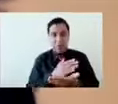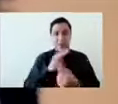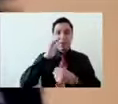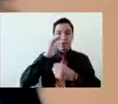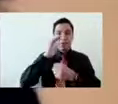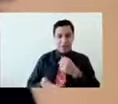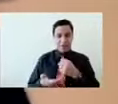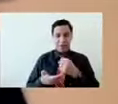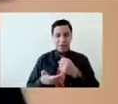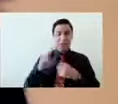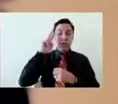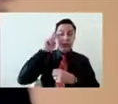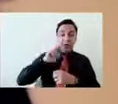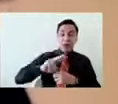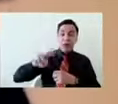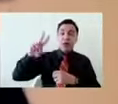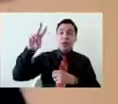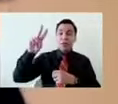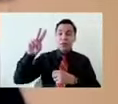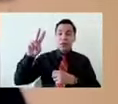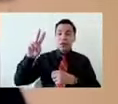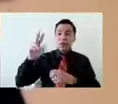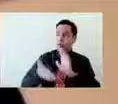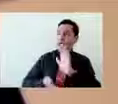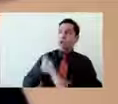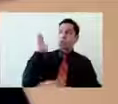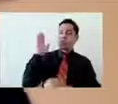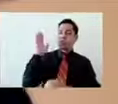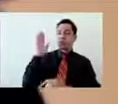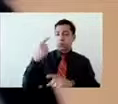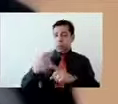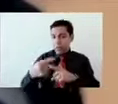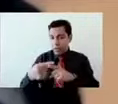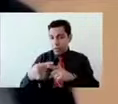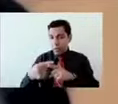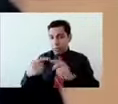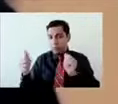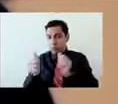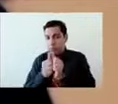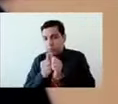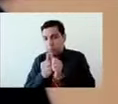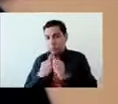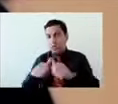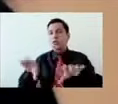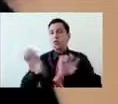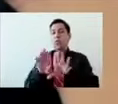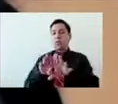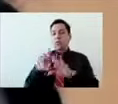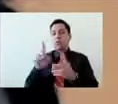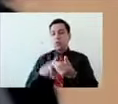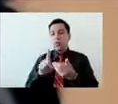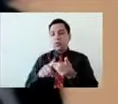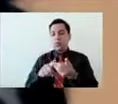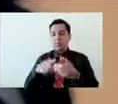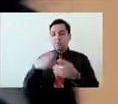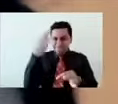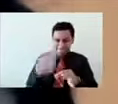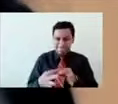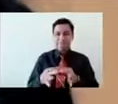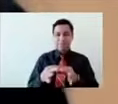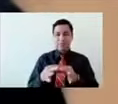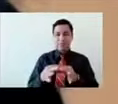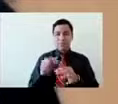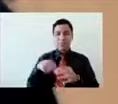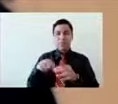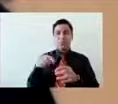de viaje, ¿cuándo? ¿Con quién? ¿Cómo? ¿Dónde? Siempre tratar de poner todas esas situaciones. Por otro lado, lo que te